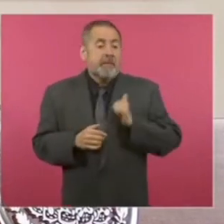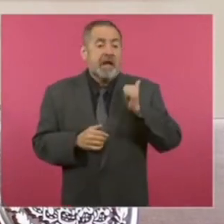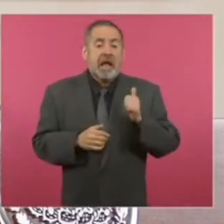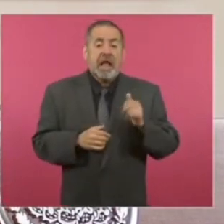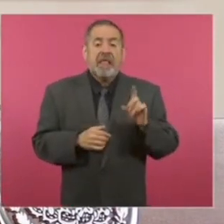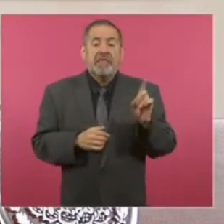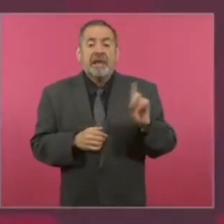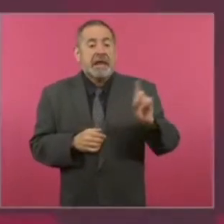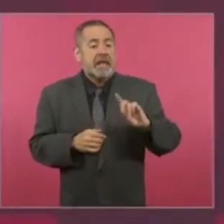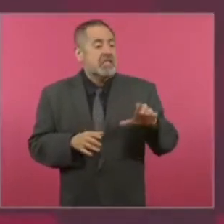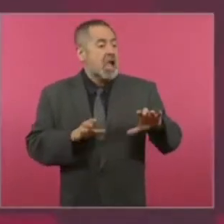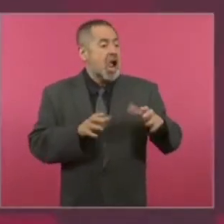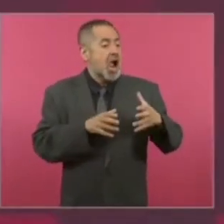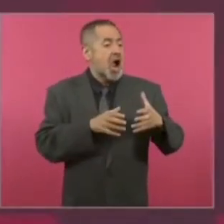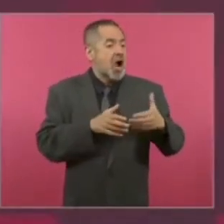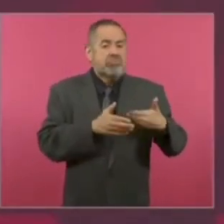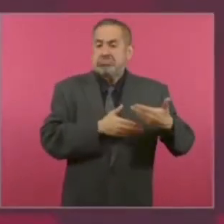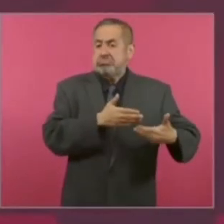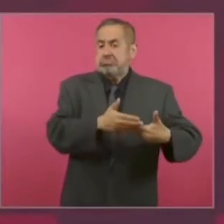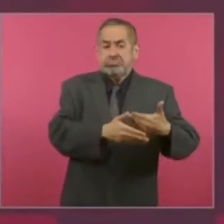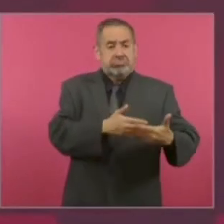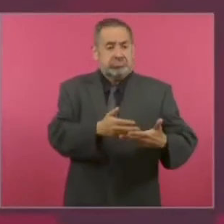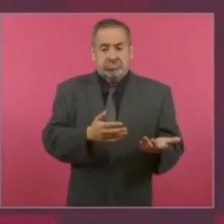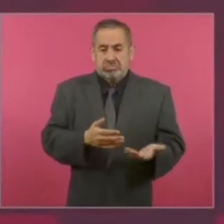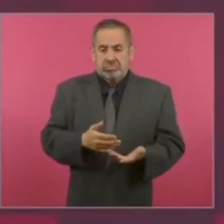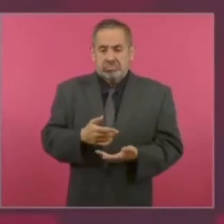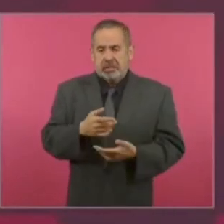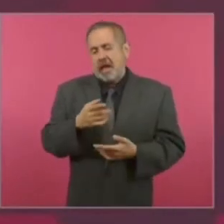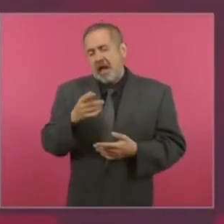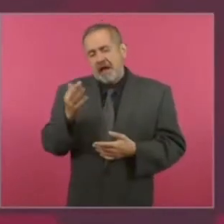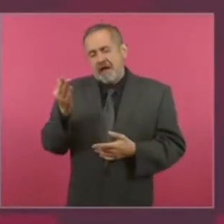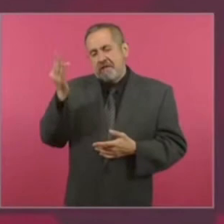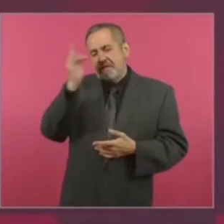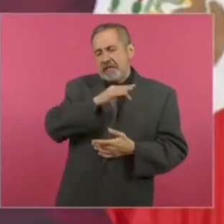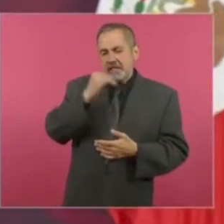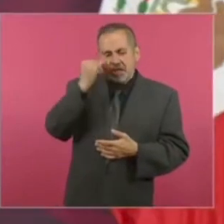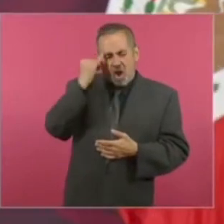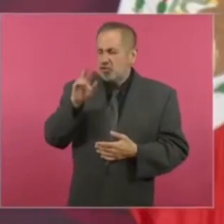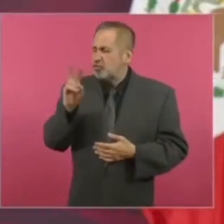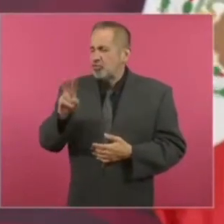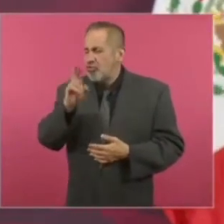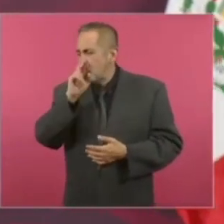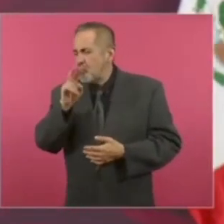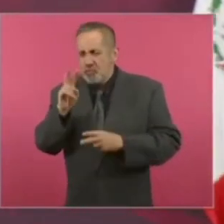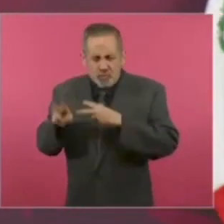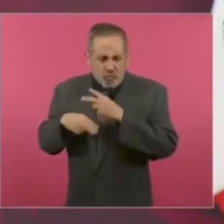Con la falacia de que ellos van a resolver el problema.